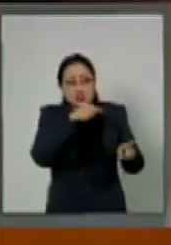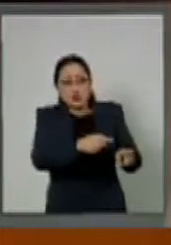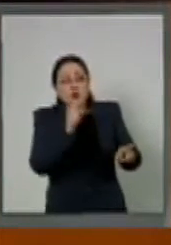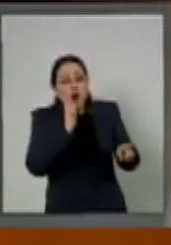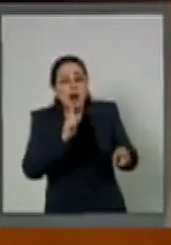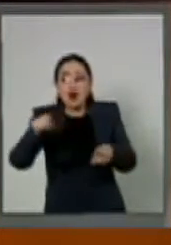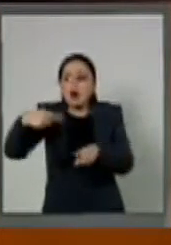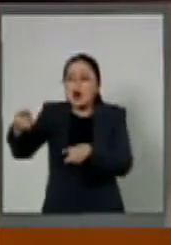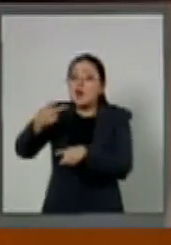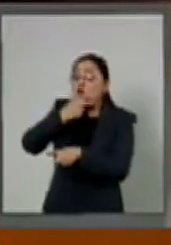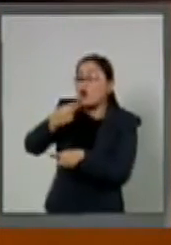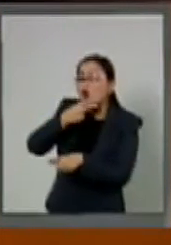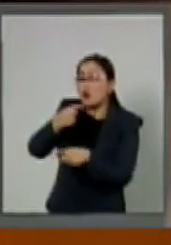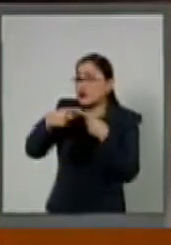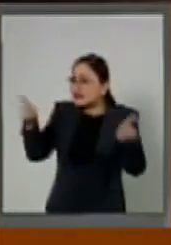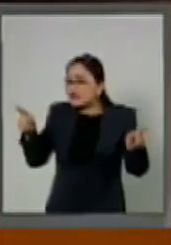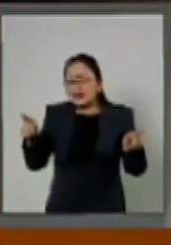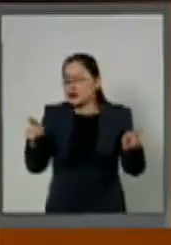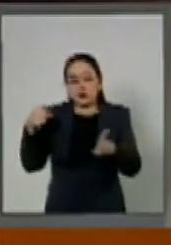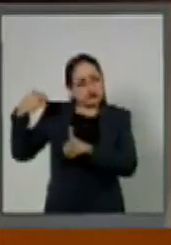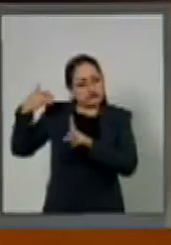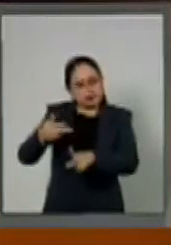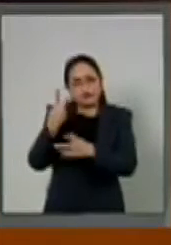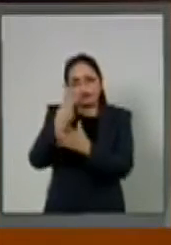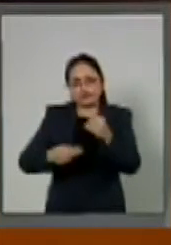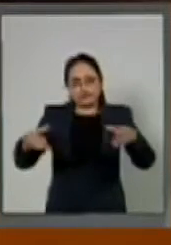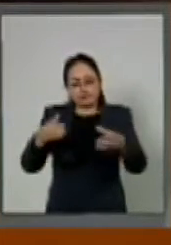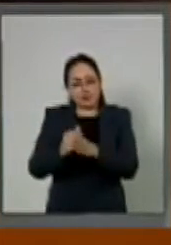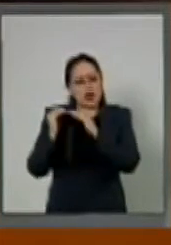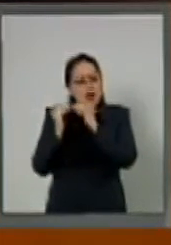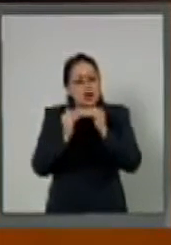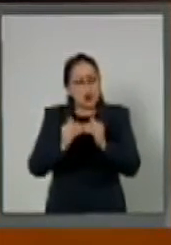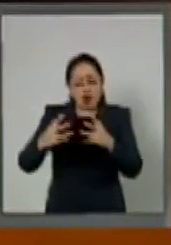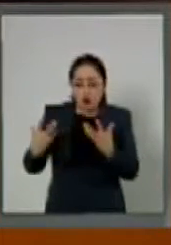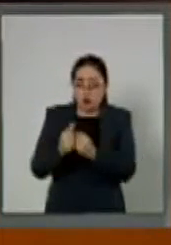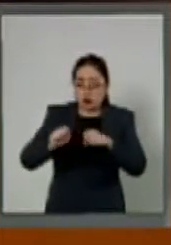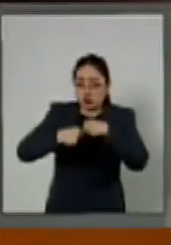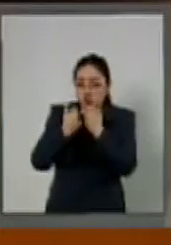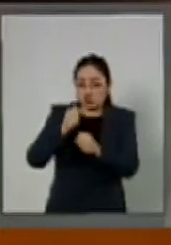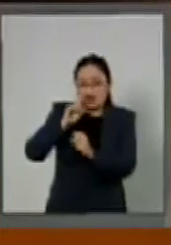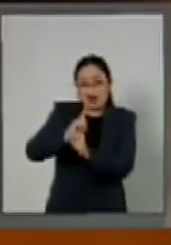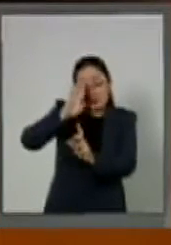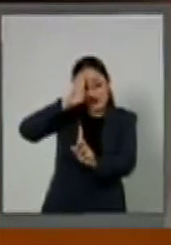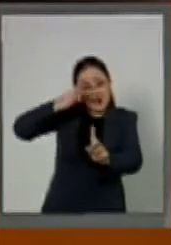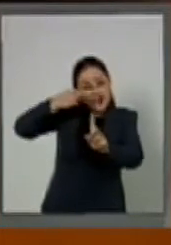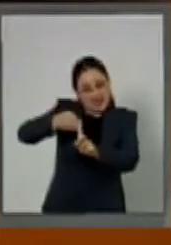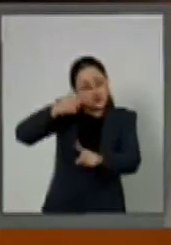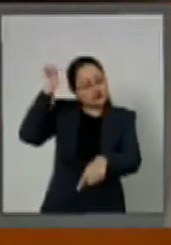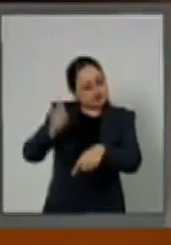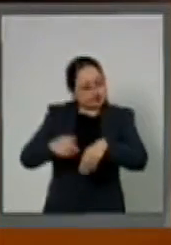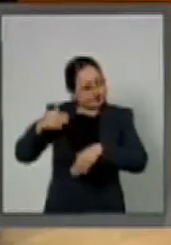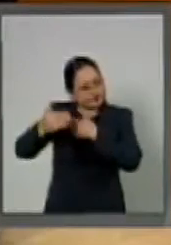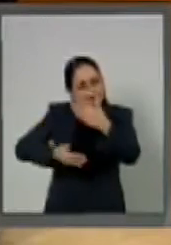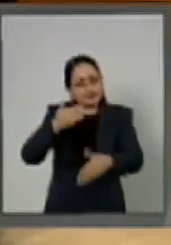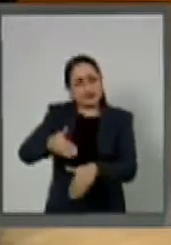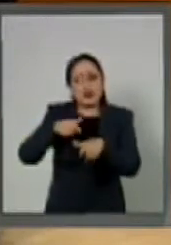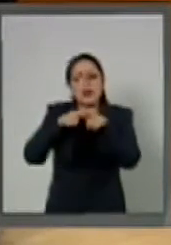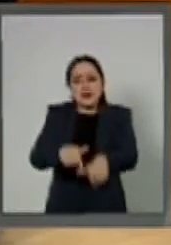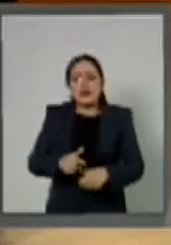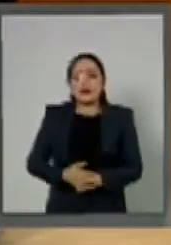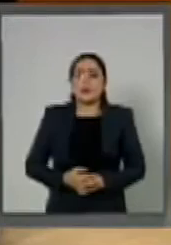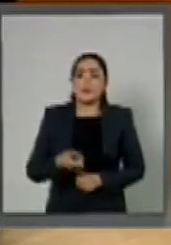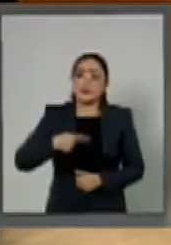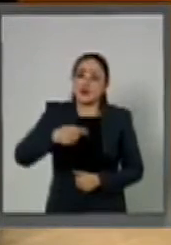y vencer con éxito los retos con la sociedad mexicana. Debemos enfrentar para avanzar el camino